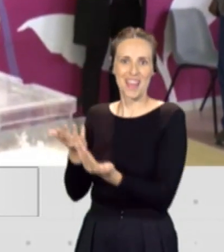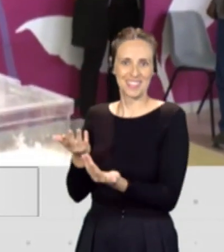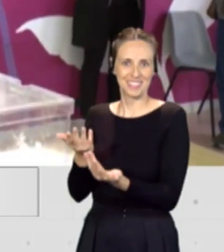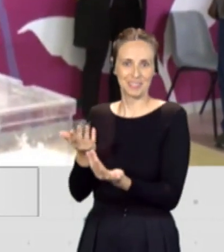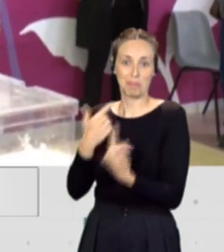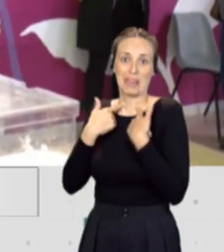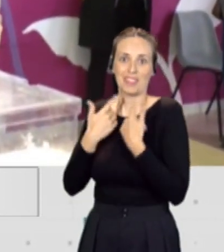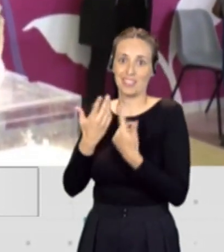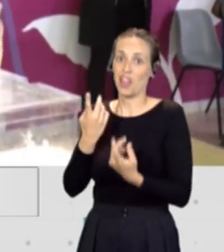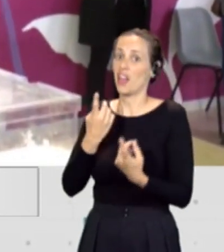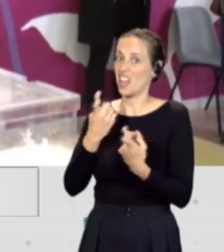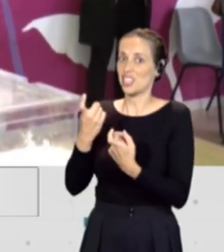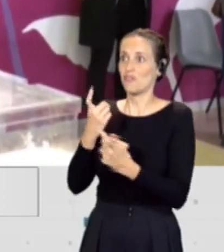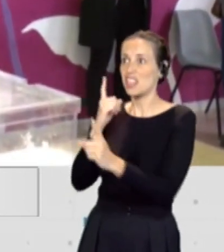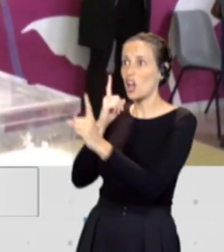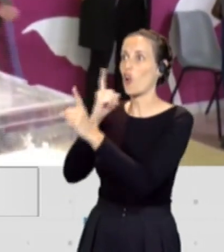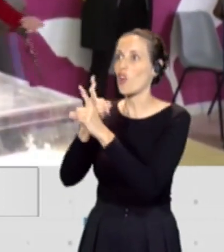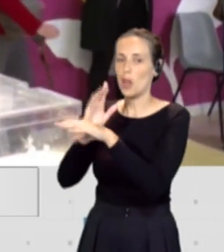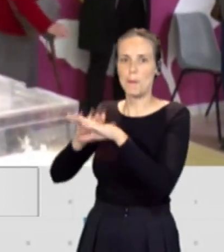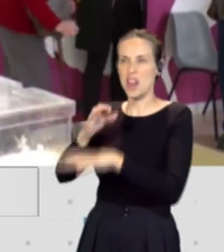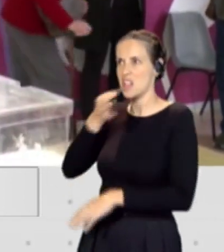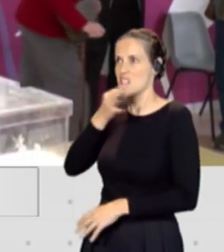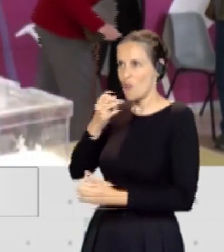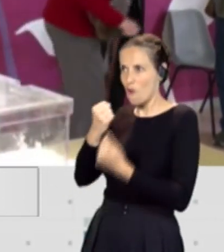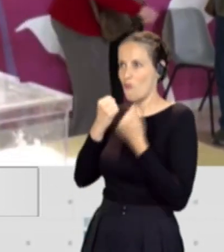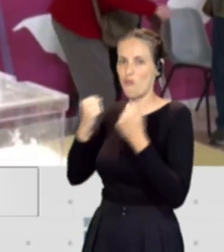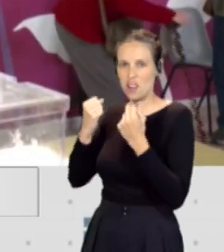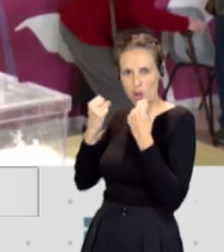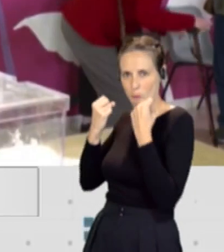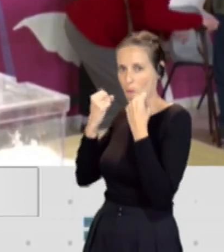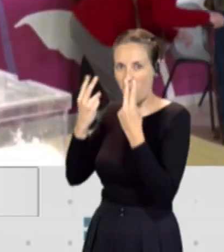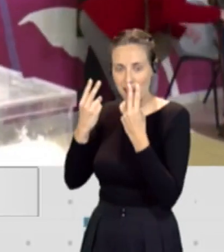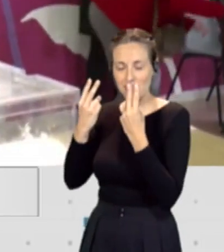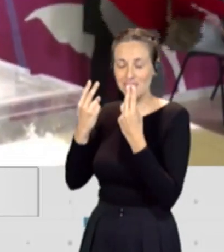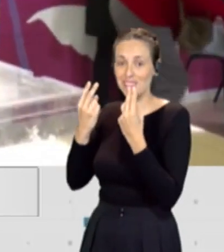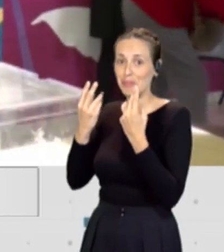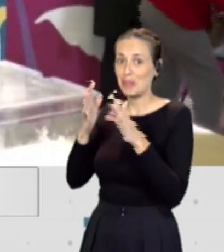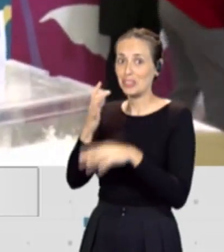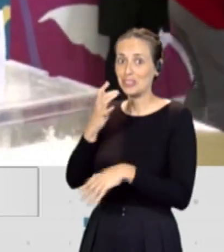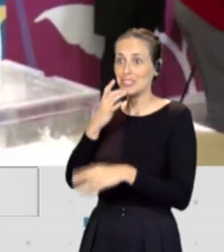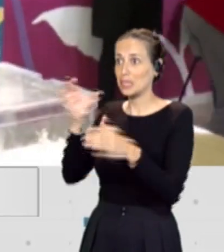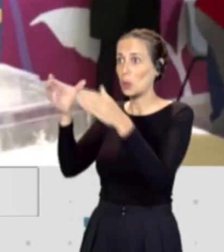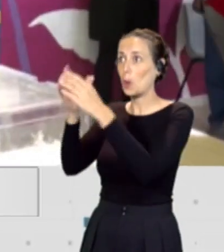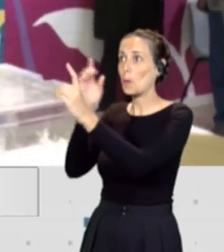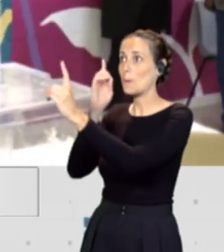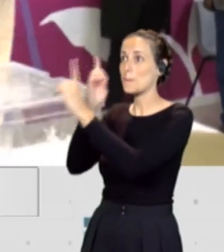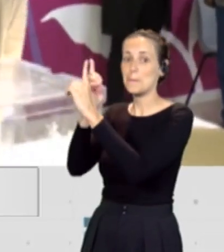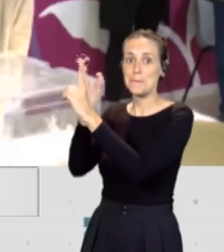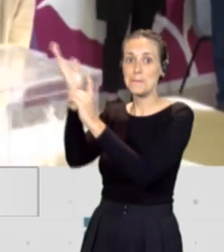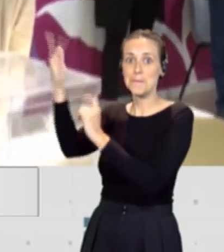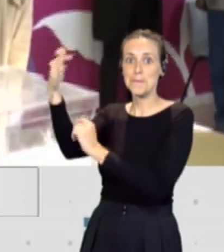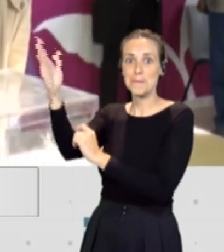enemigo para que tu discurso tenga fuerza, tu argumento tenga, digamos, consistencia. Pero si esa lucha que han tenido contra el gobierno